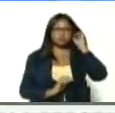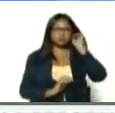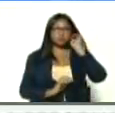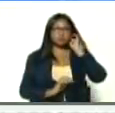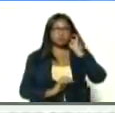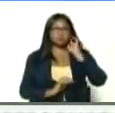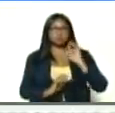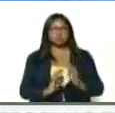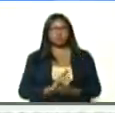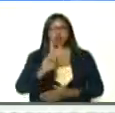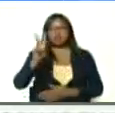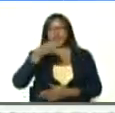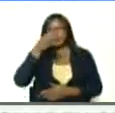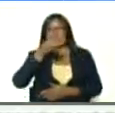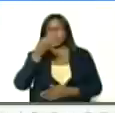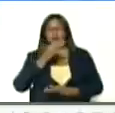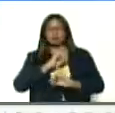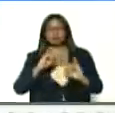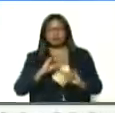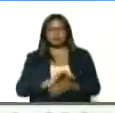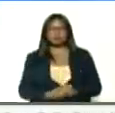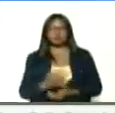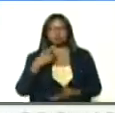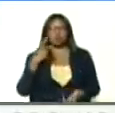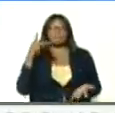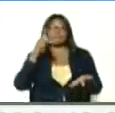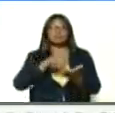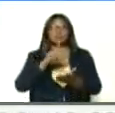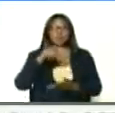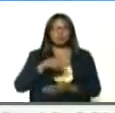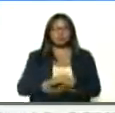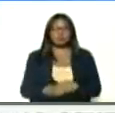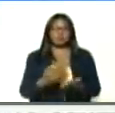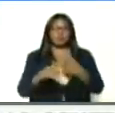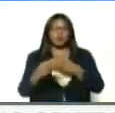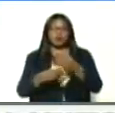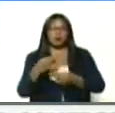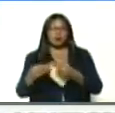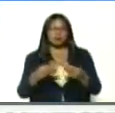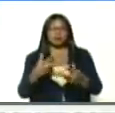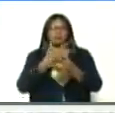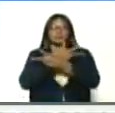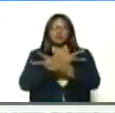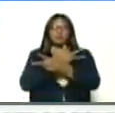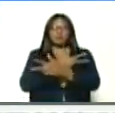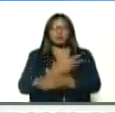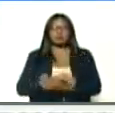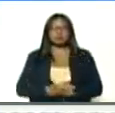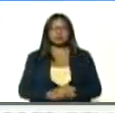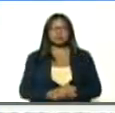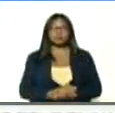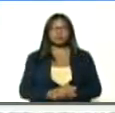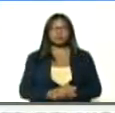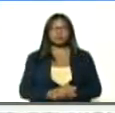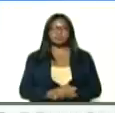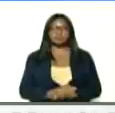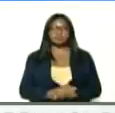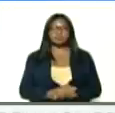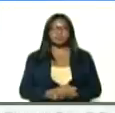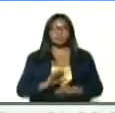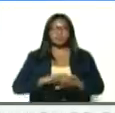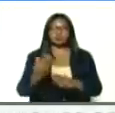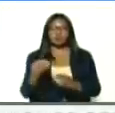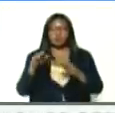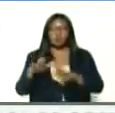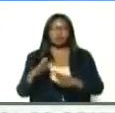A las dos de la tarde, yo voy a participar, lo vamos a hacer, videoconferencia, porque estamos, en